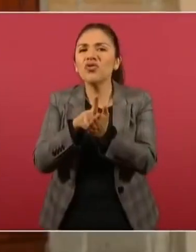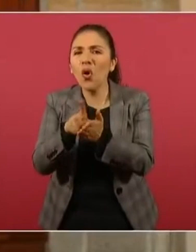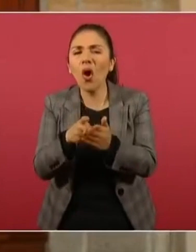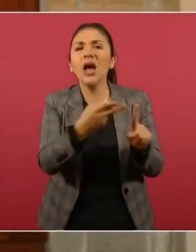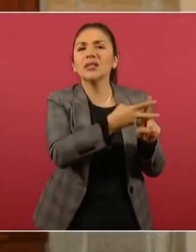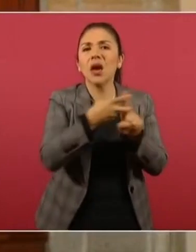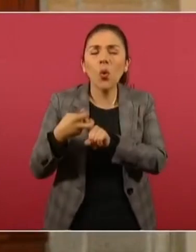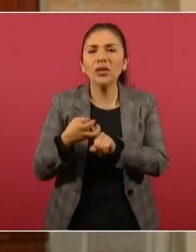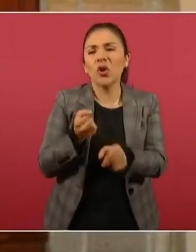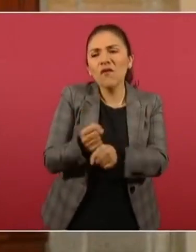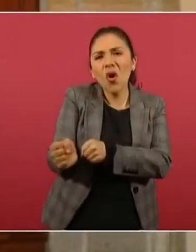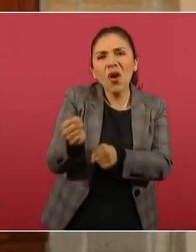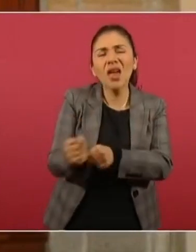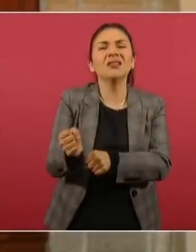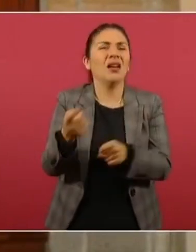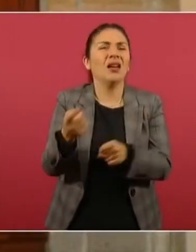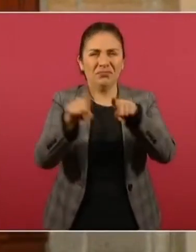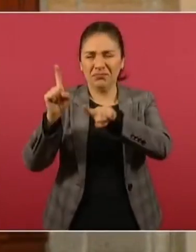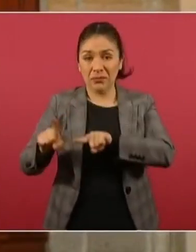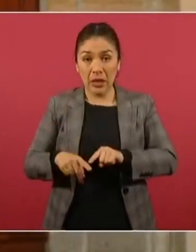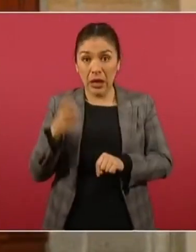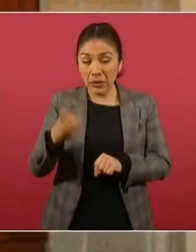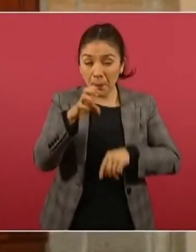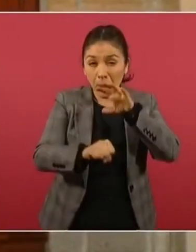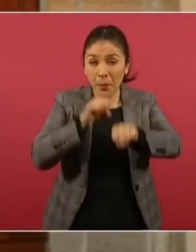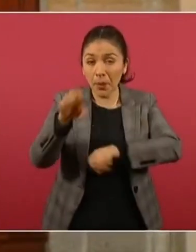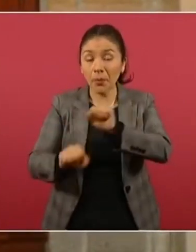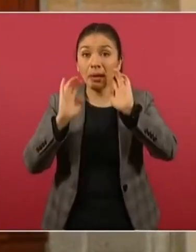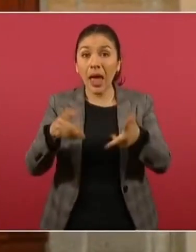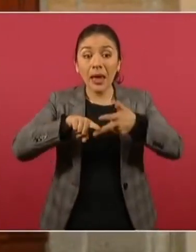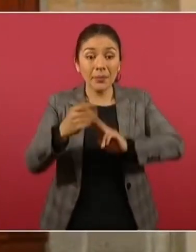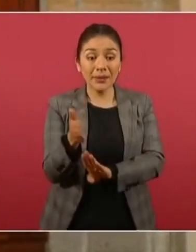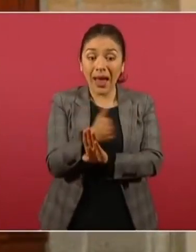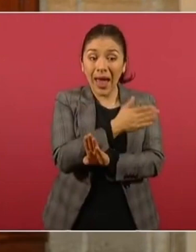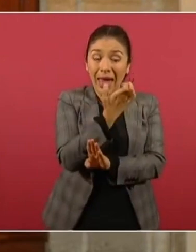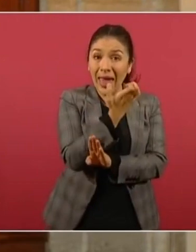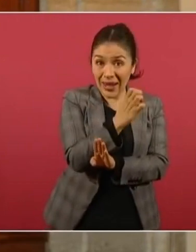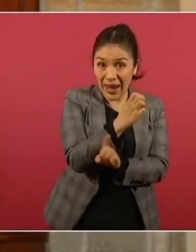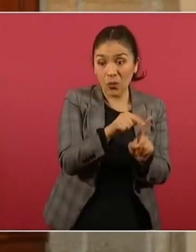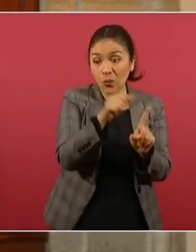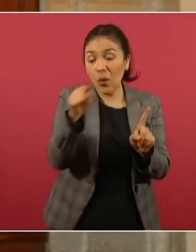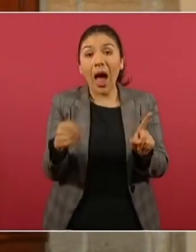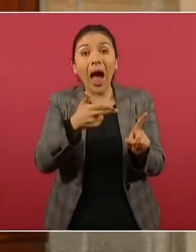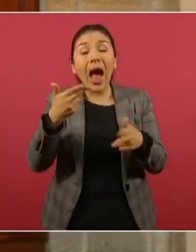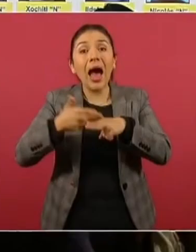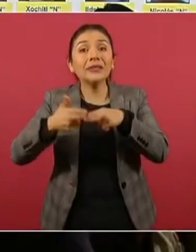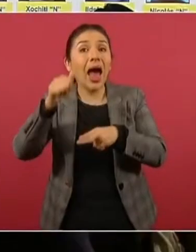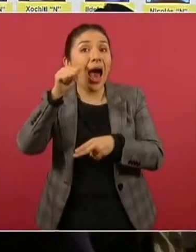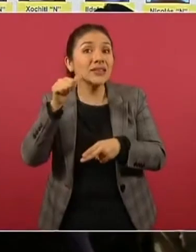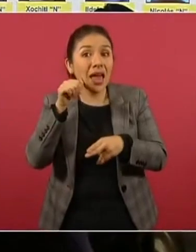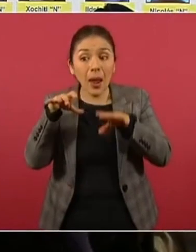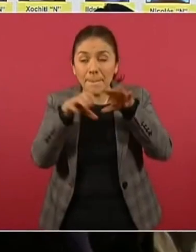violencia feminicida, entre otros, y al momento, entre enero y el día de ayer, llevan